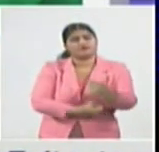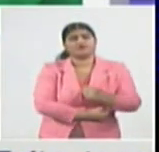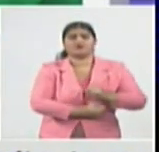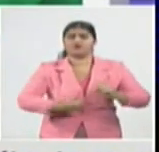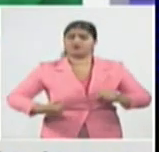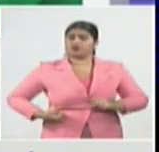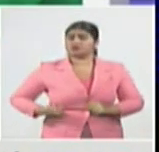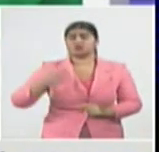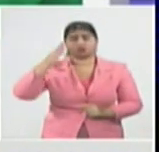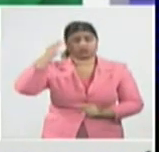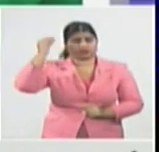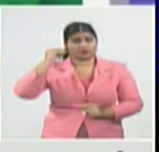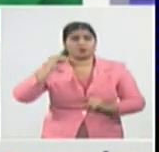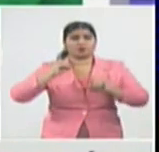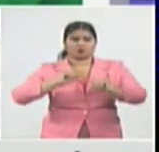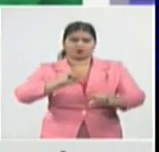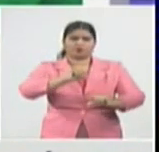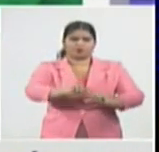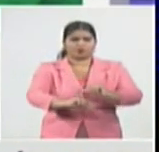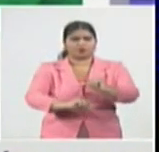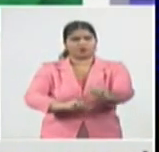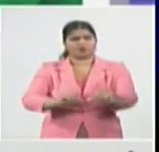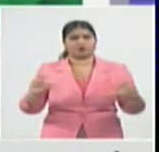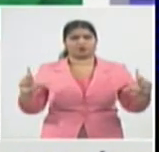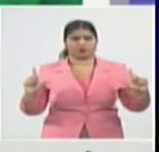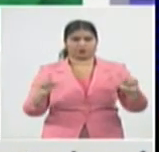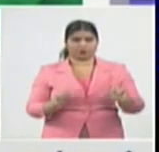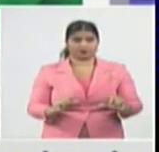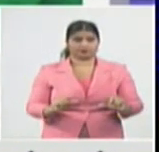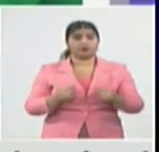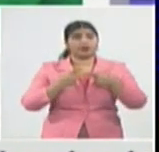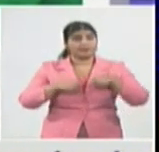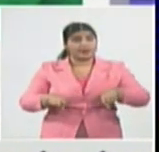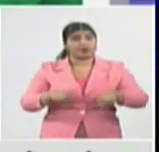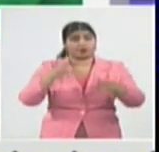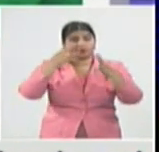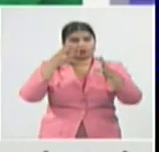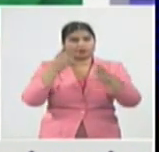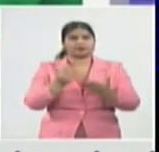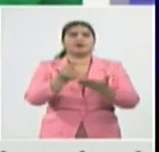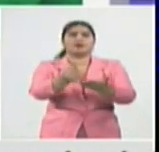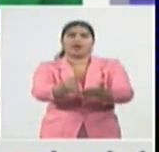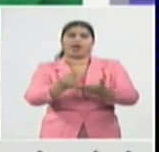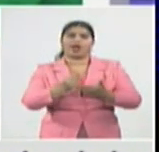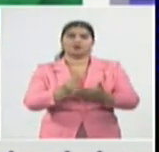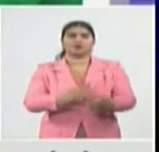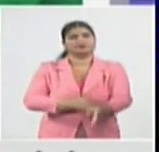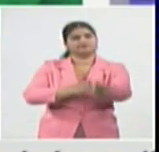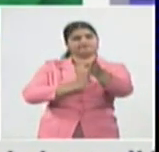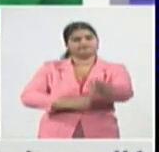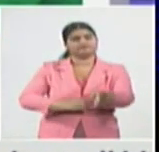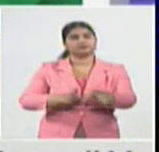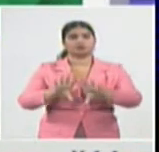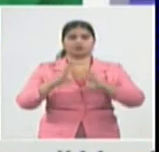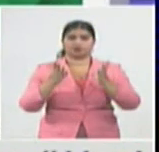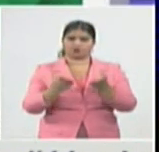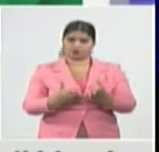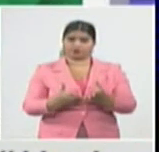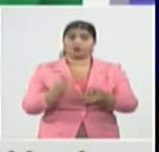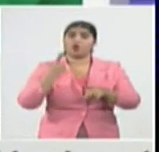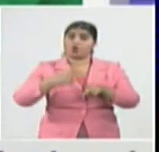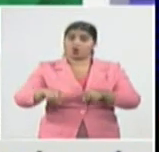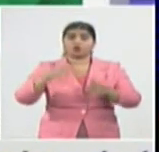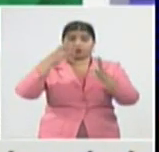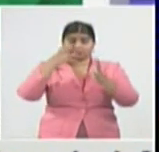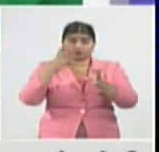que se van a incrementar sobre todo la participación de la población. Y la vacunación que vamos a ver